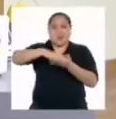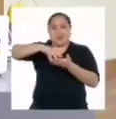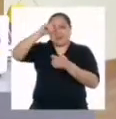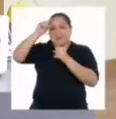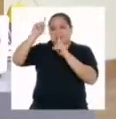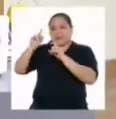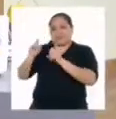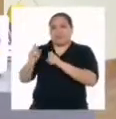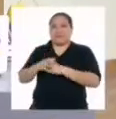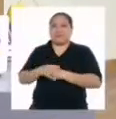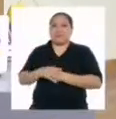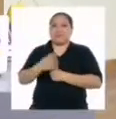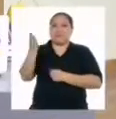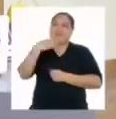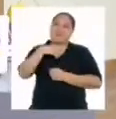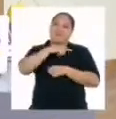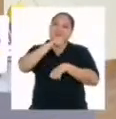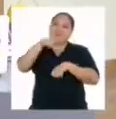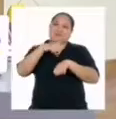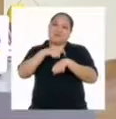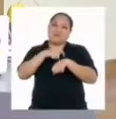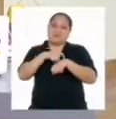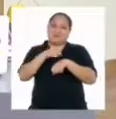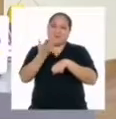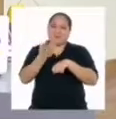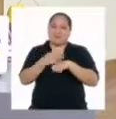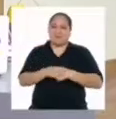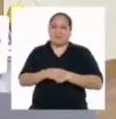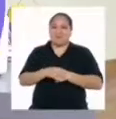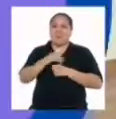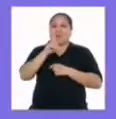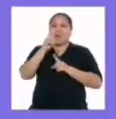aprendiendo es preguntando. Vamos con el bloque de preguntas.